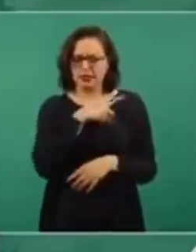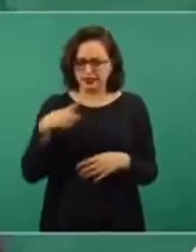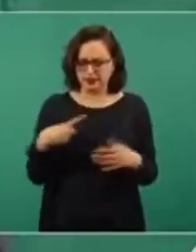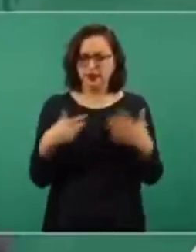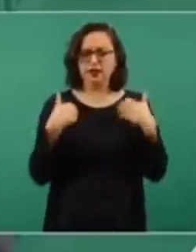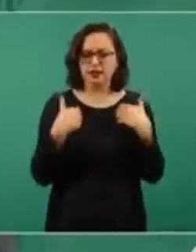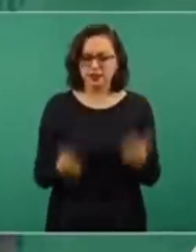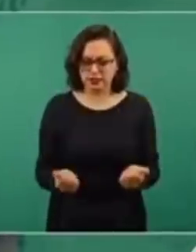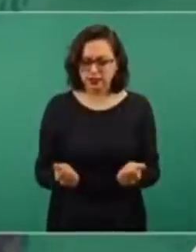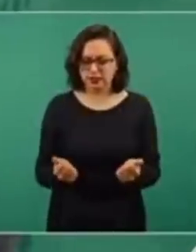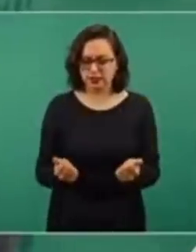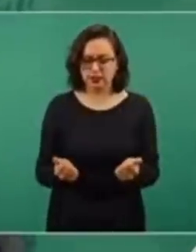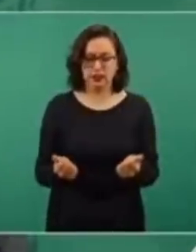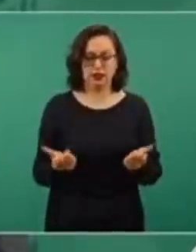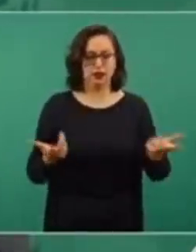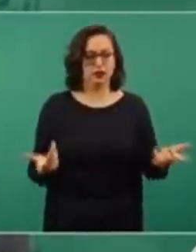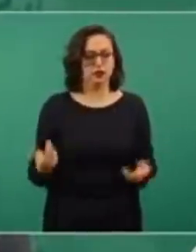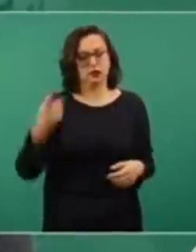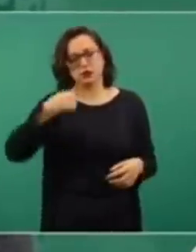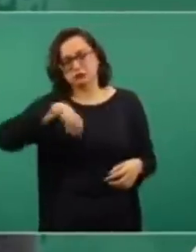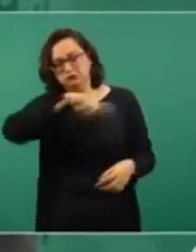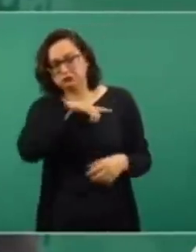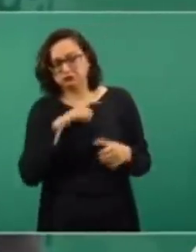establecemos relaciones